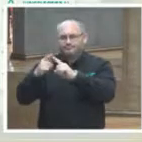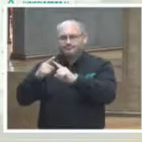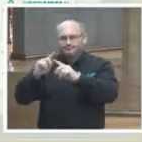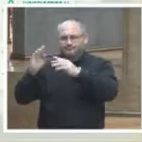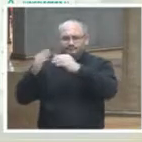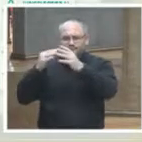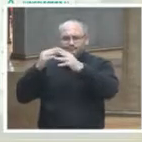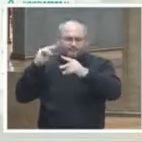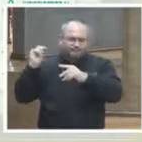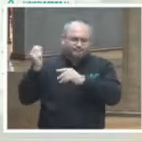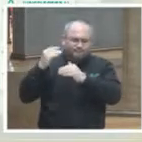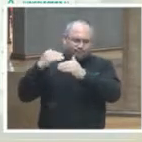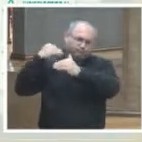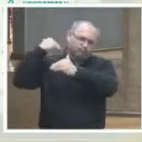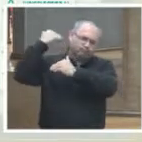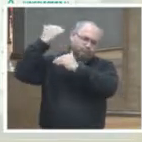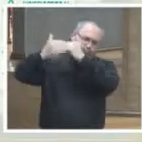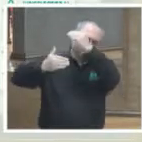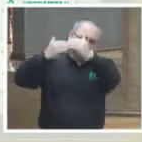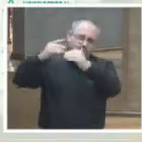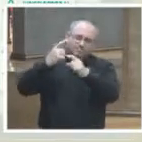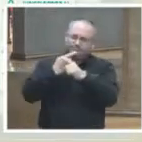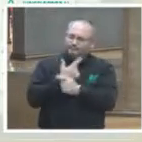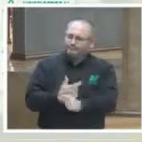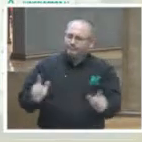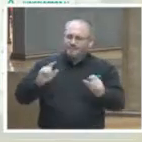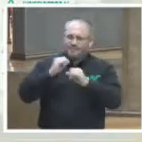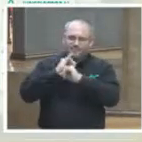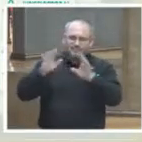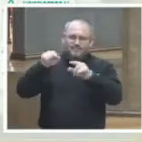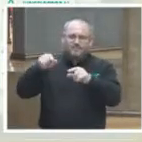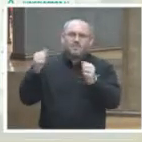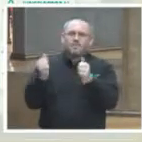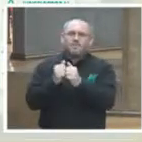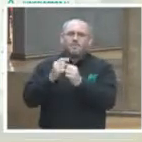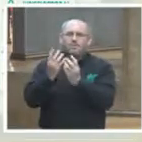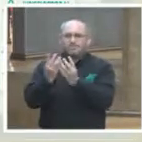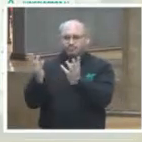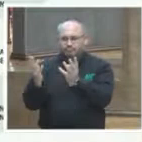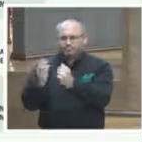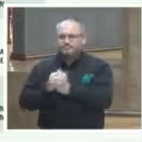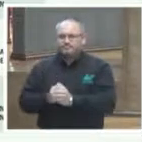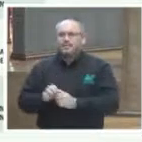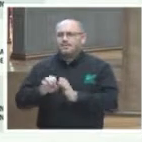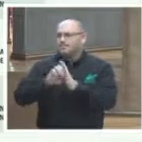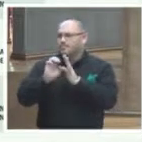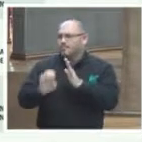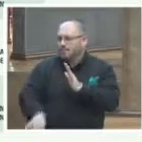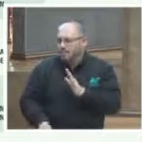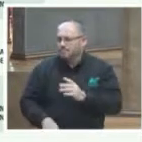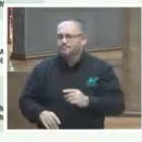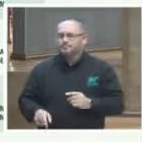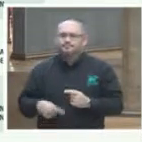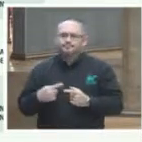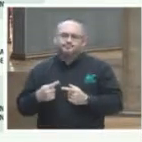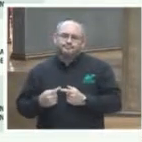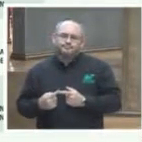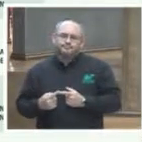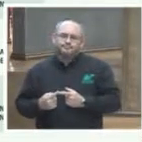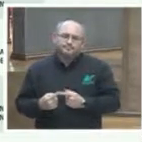de la ciudadanía cualquier información que está relacionada con el tribunal por ejemplo tenemos el